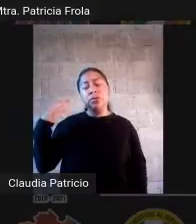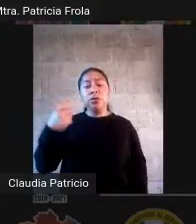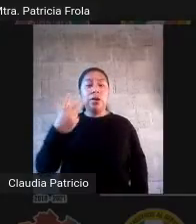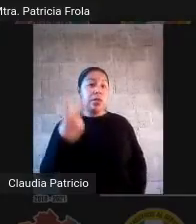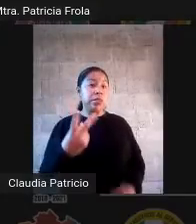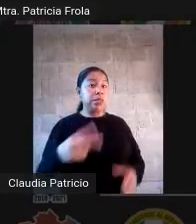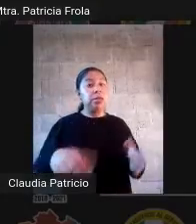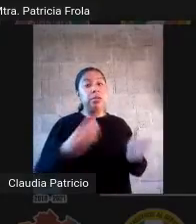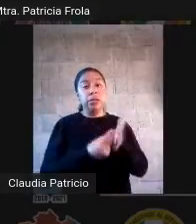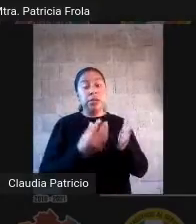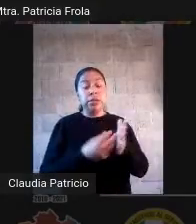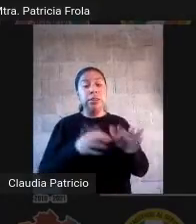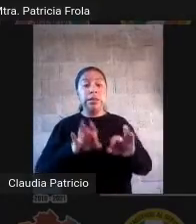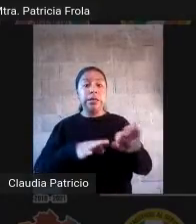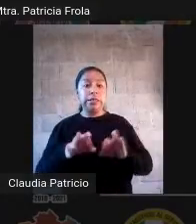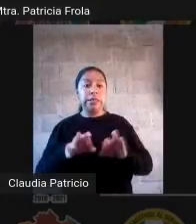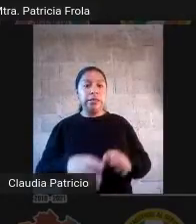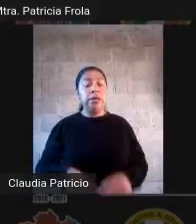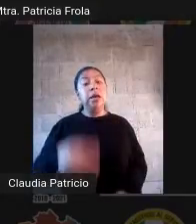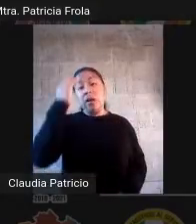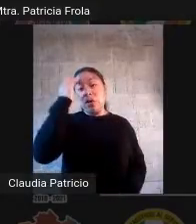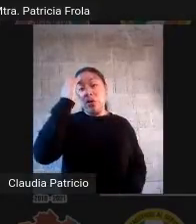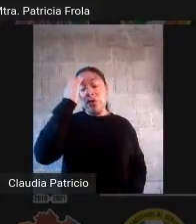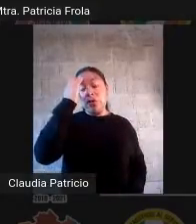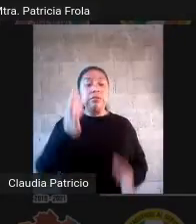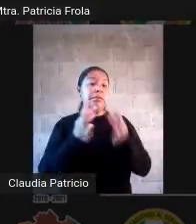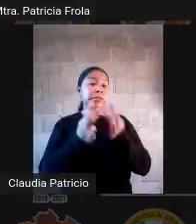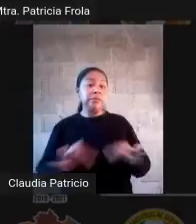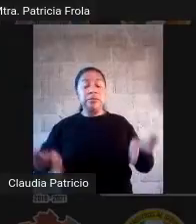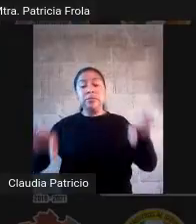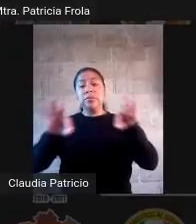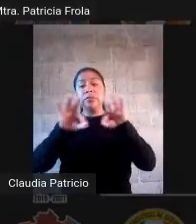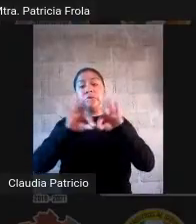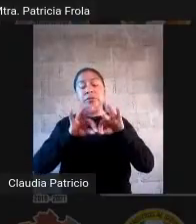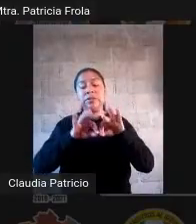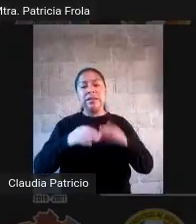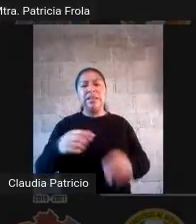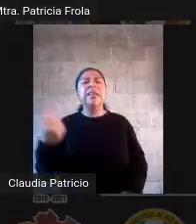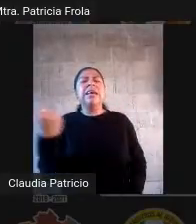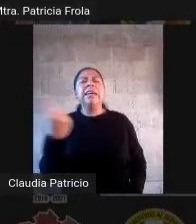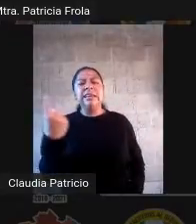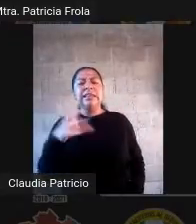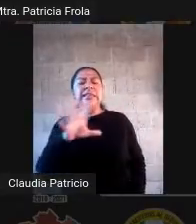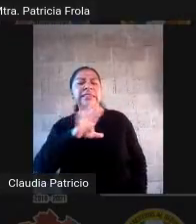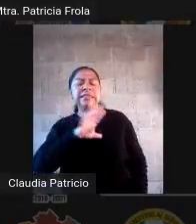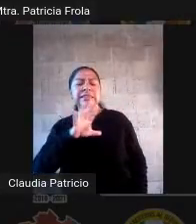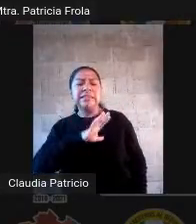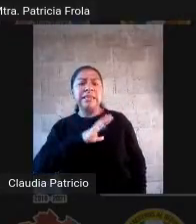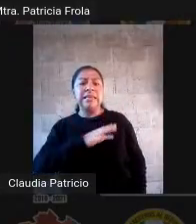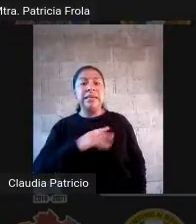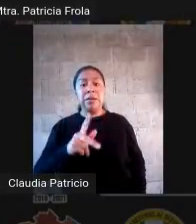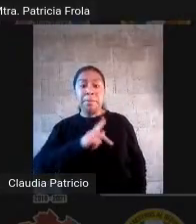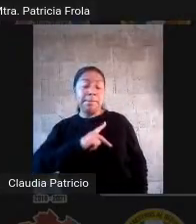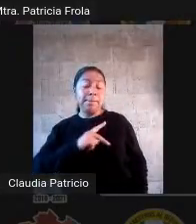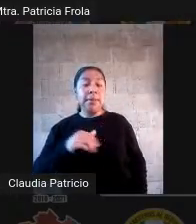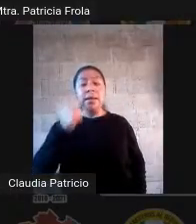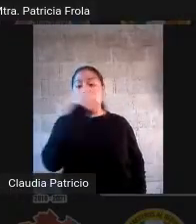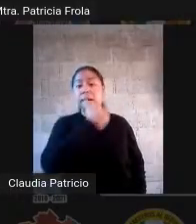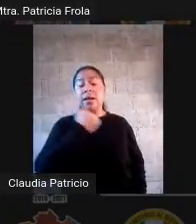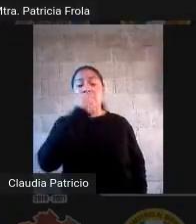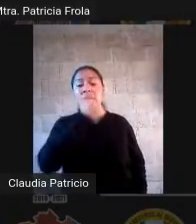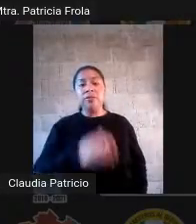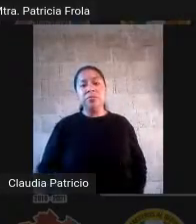que cuentan nuestros alumnos y alumnas, precisamente para saber en qué zona de desarrollo real están ubicados